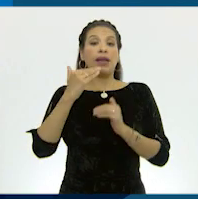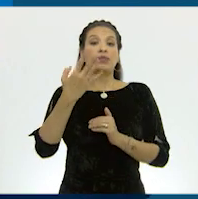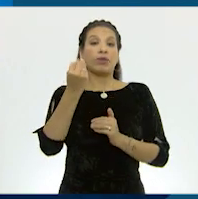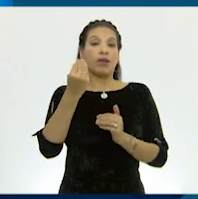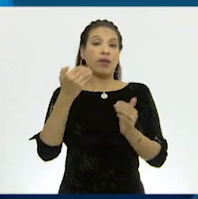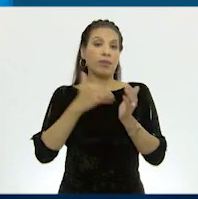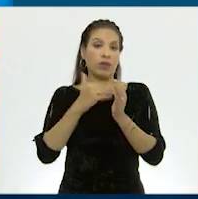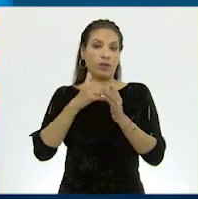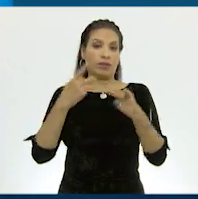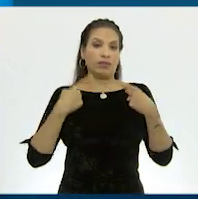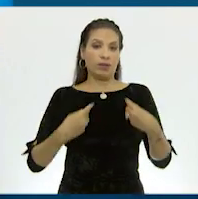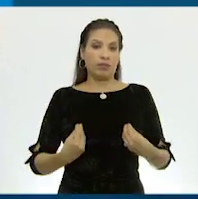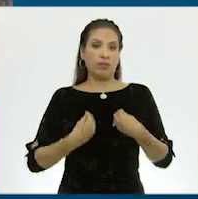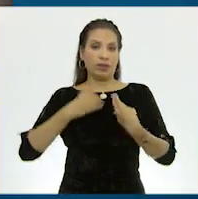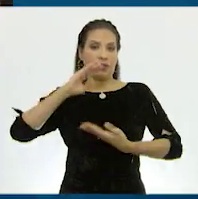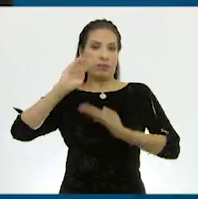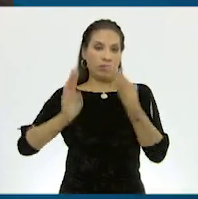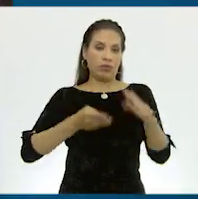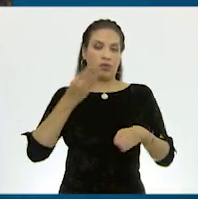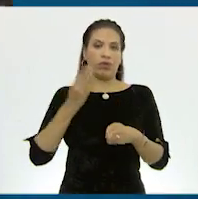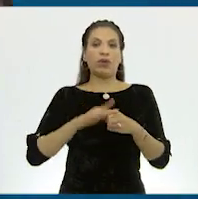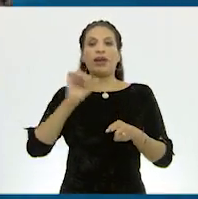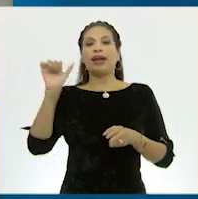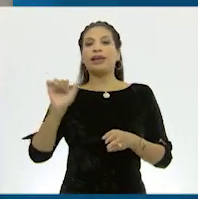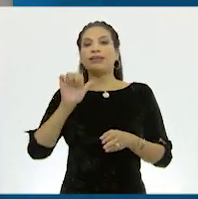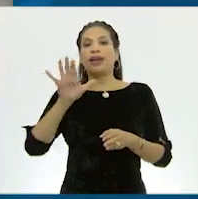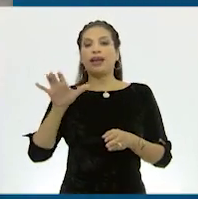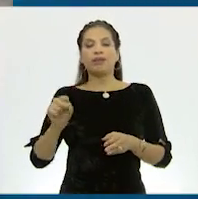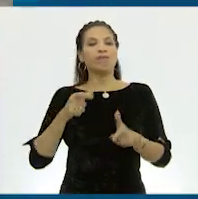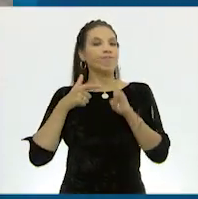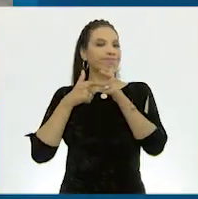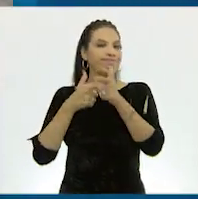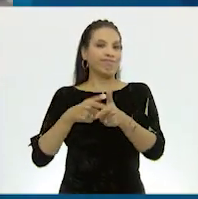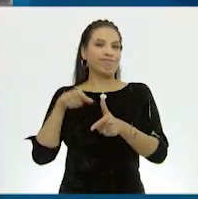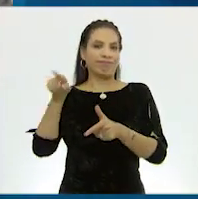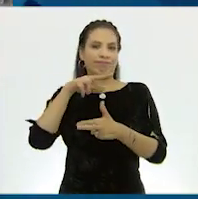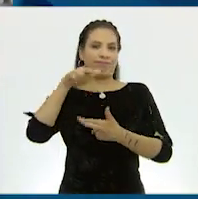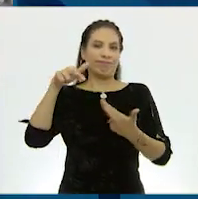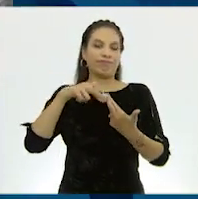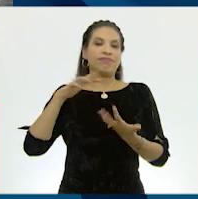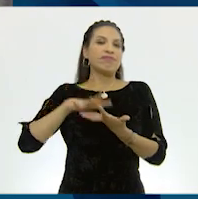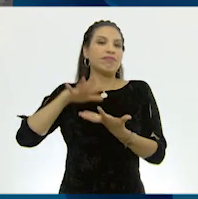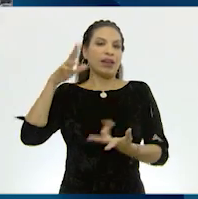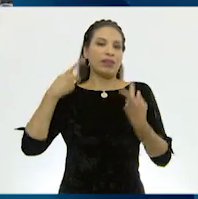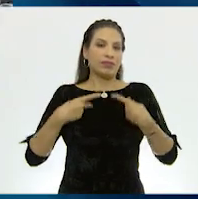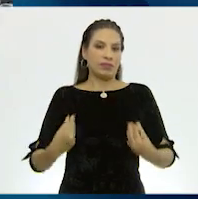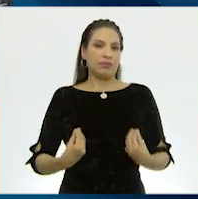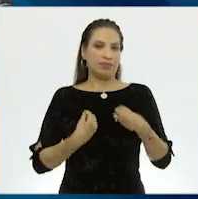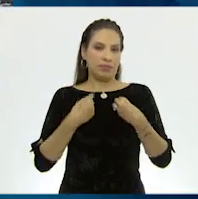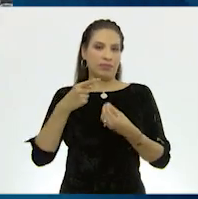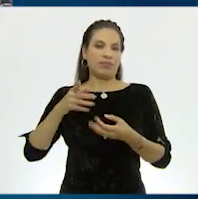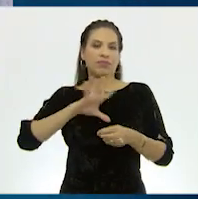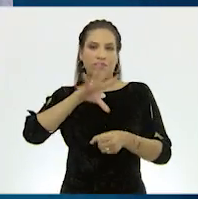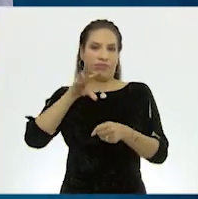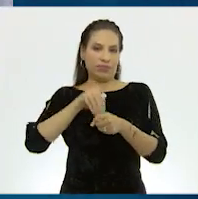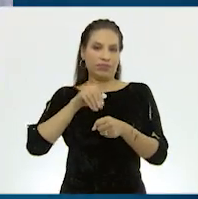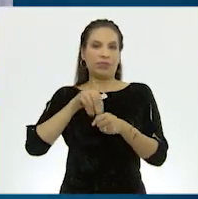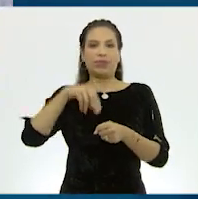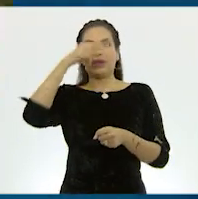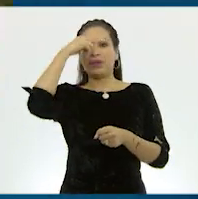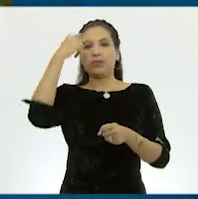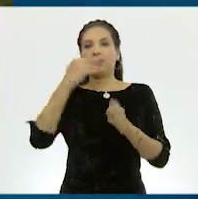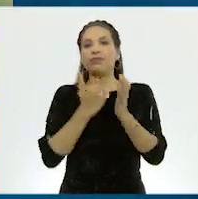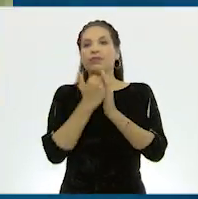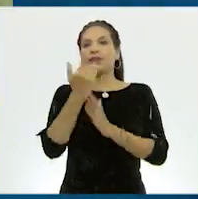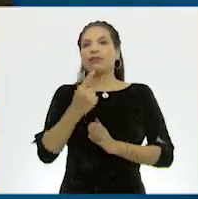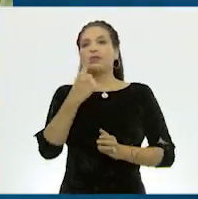9 millones de habitantes en el mundo. Asia y África continuarán siendo las regiones con la mayor cantidad de población absoluta. Y México